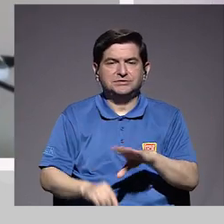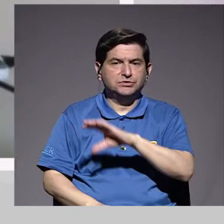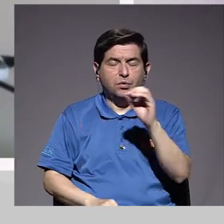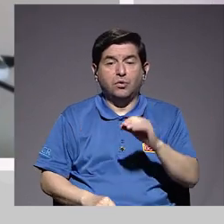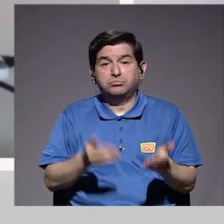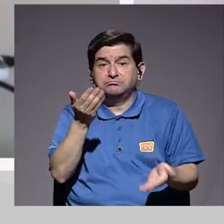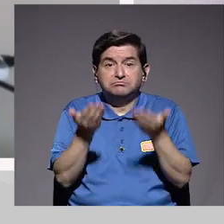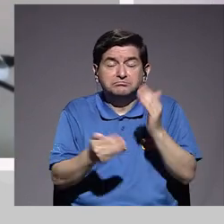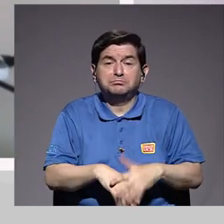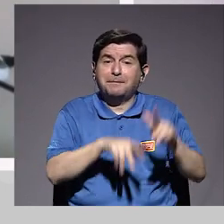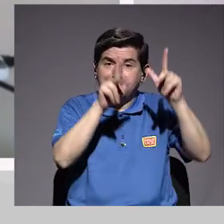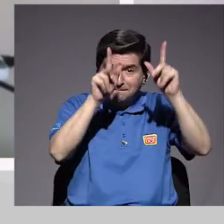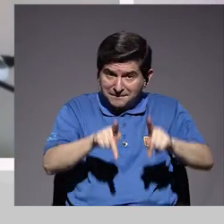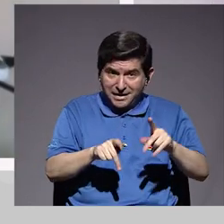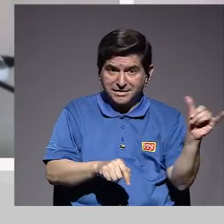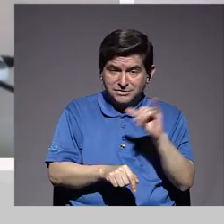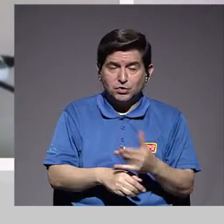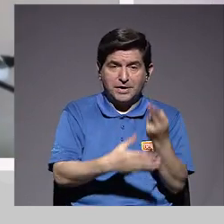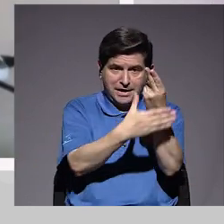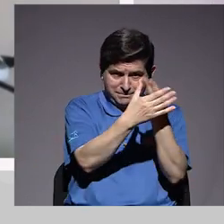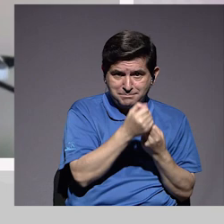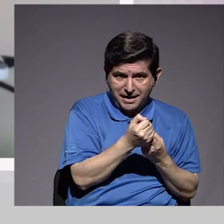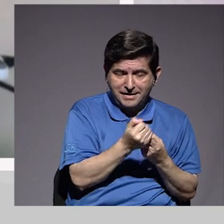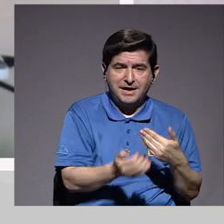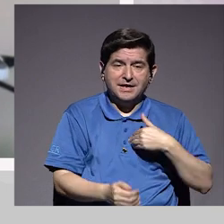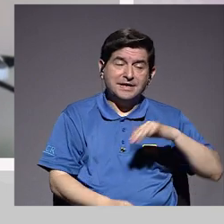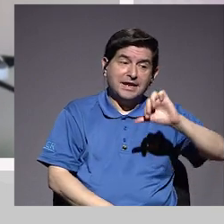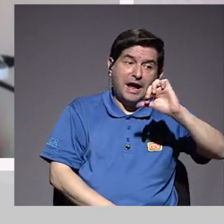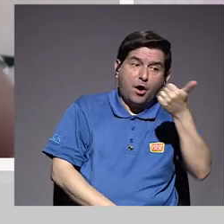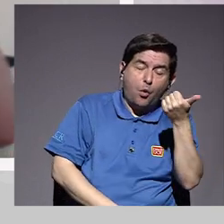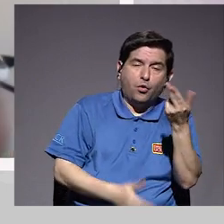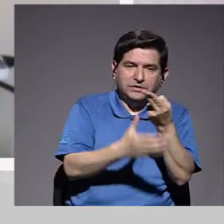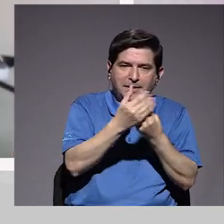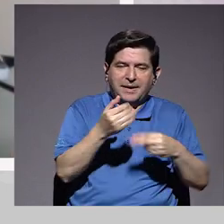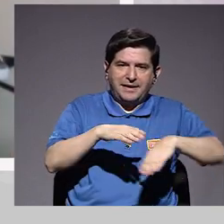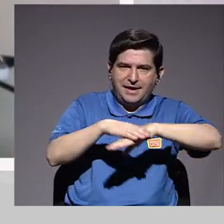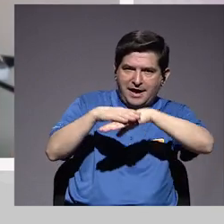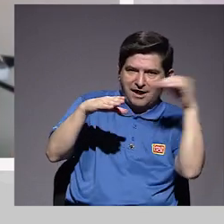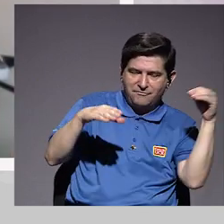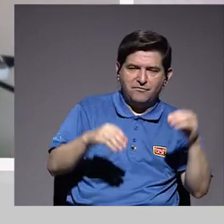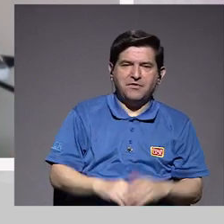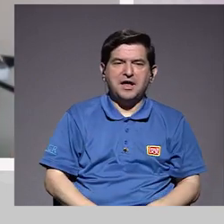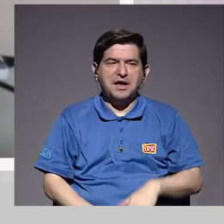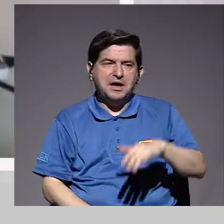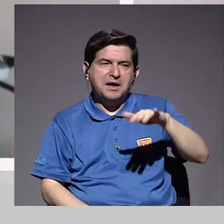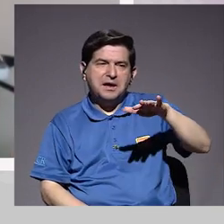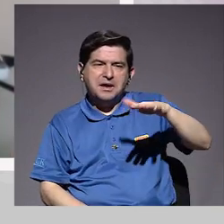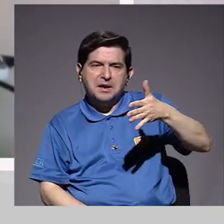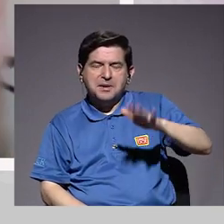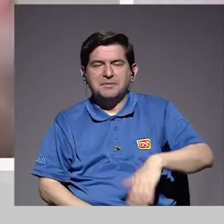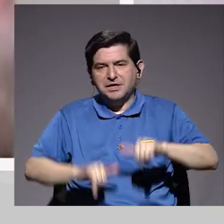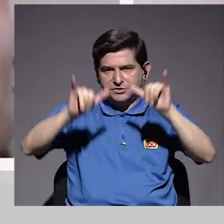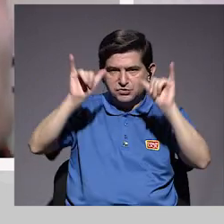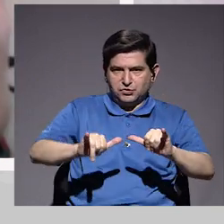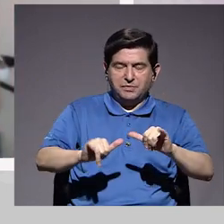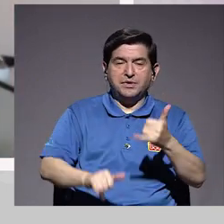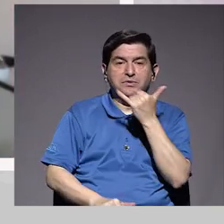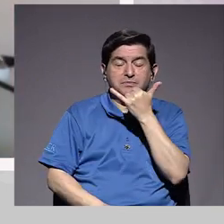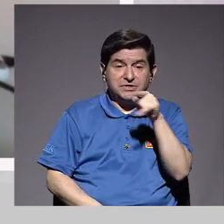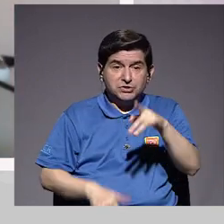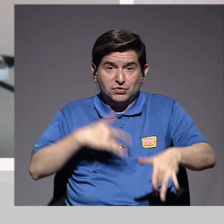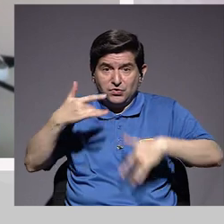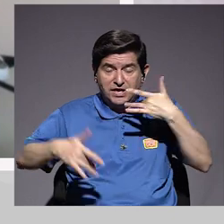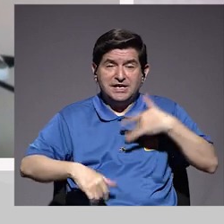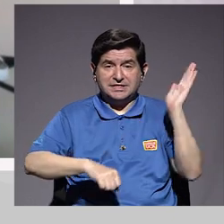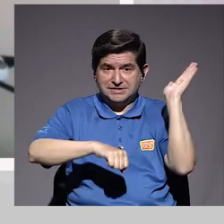personas que también, parejas que tenían otra pareja por fuera que las hacía más o menos estabilizadas. Porque resulta que ese sentimiento de culpa también le